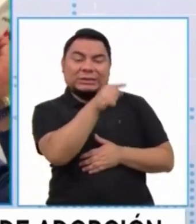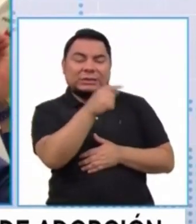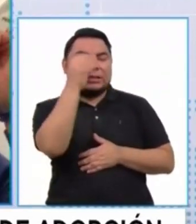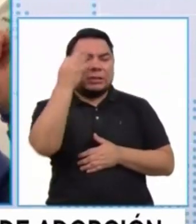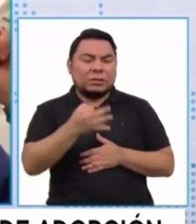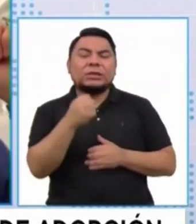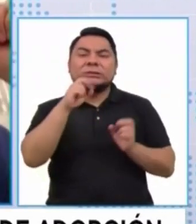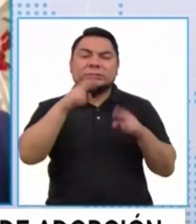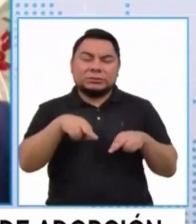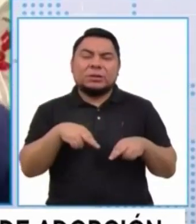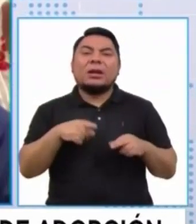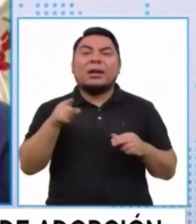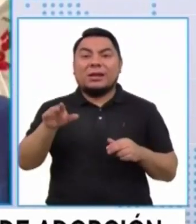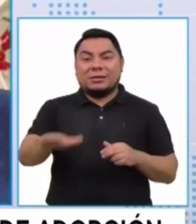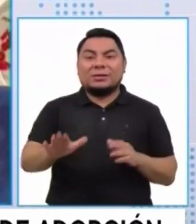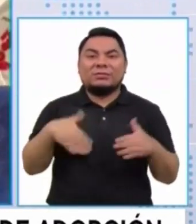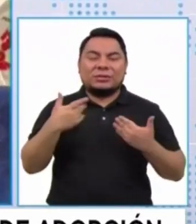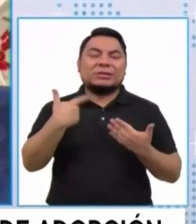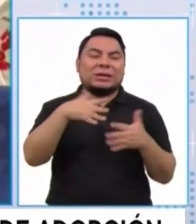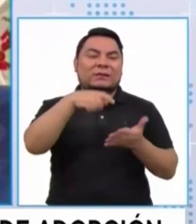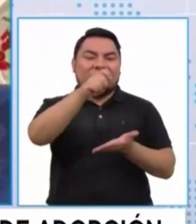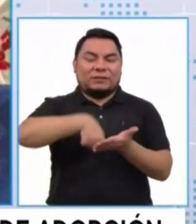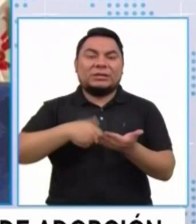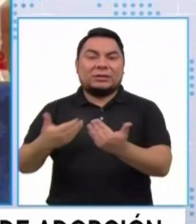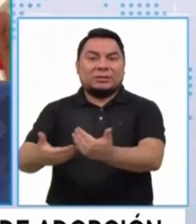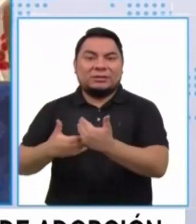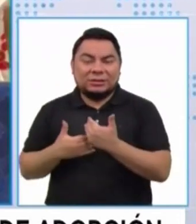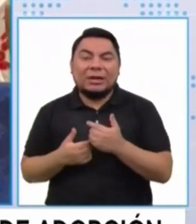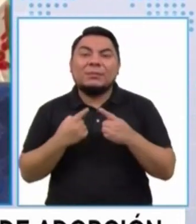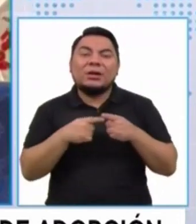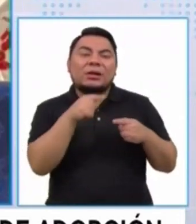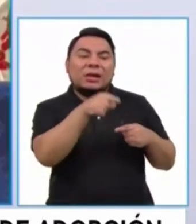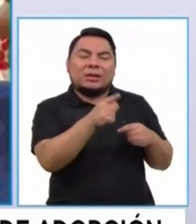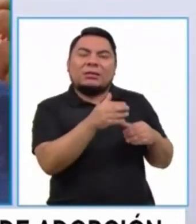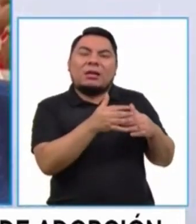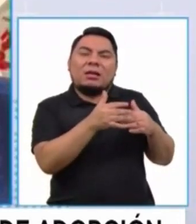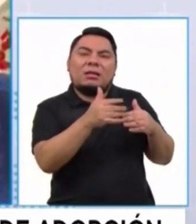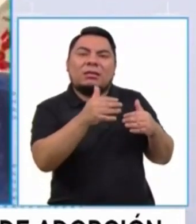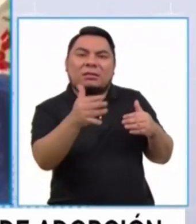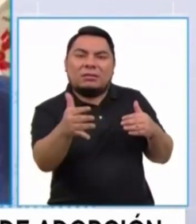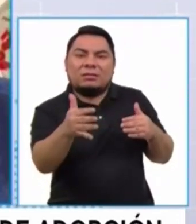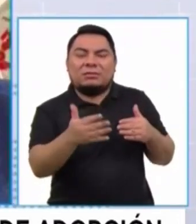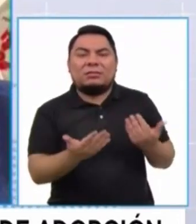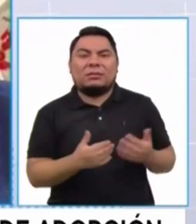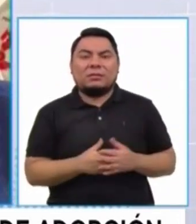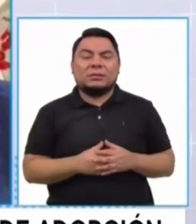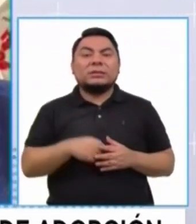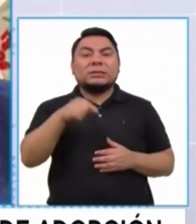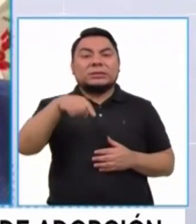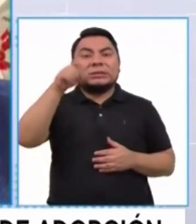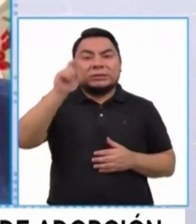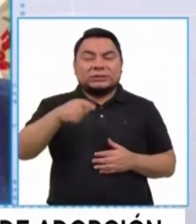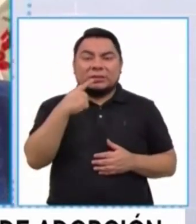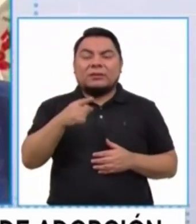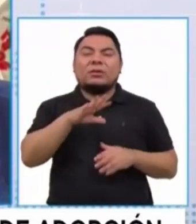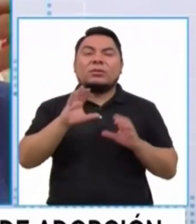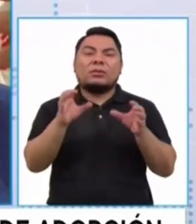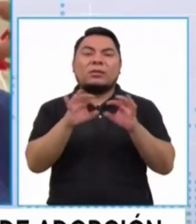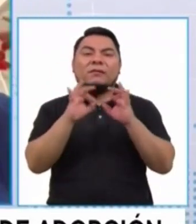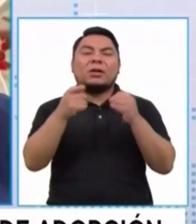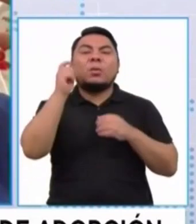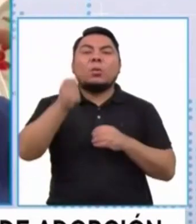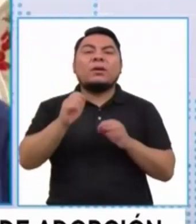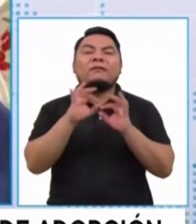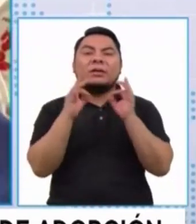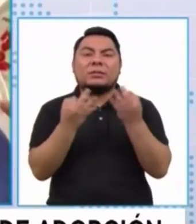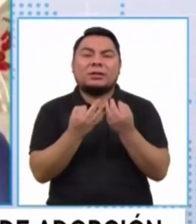poder ser adoptado. Estas sentencias son pocas las sentencias que hacen los jueces de familia, pero no porque